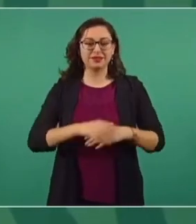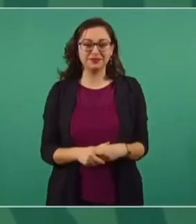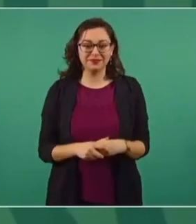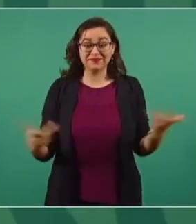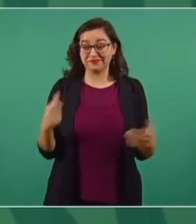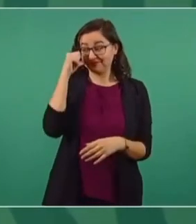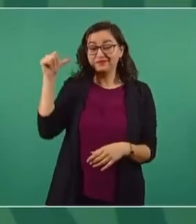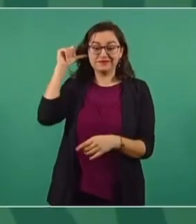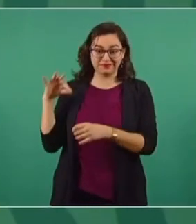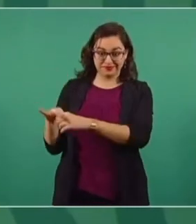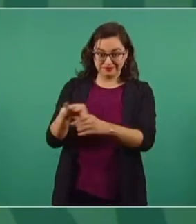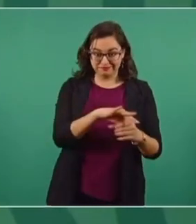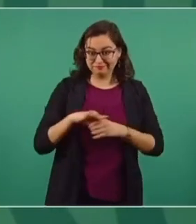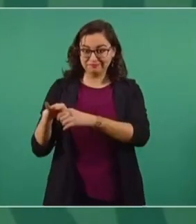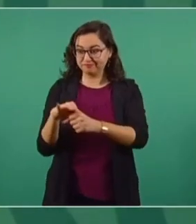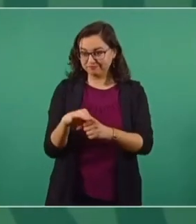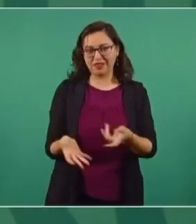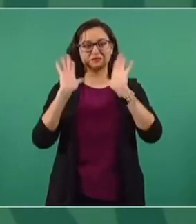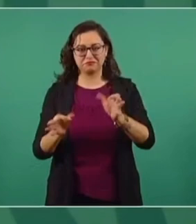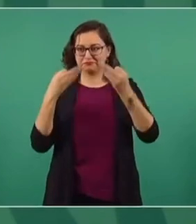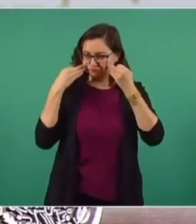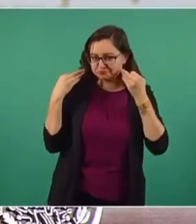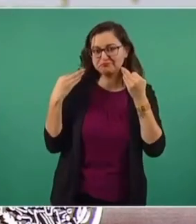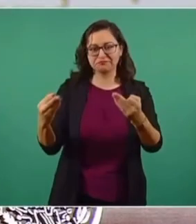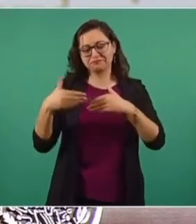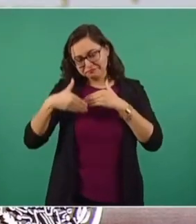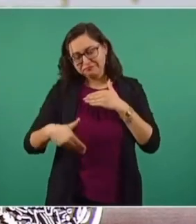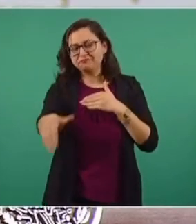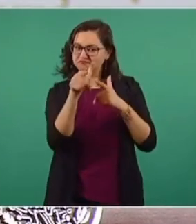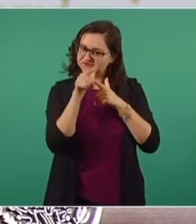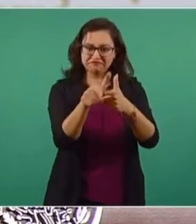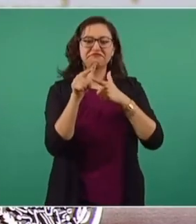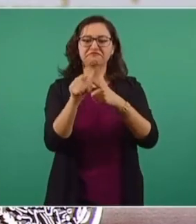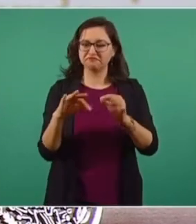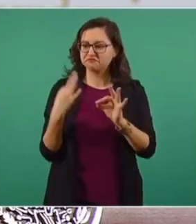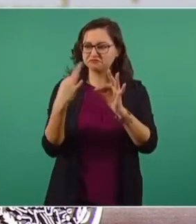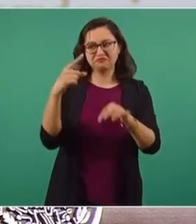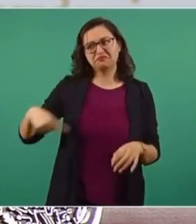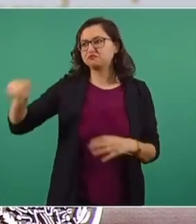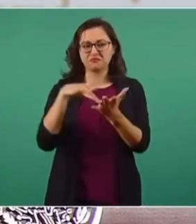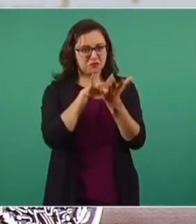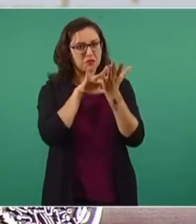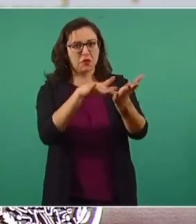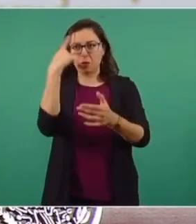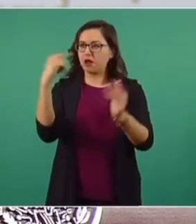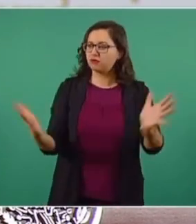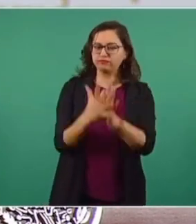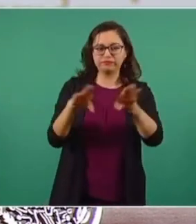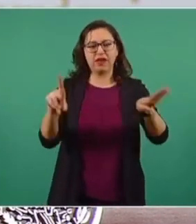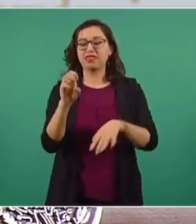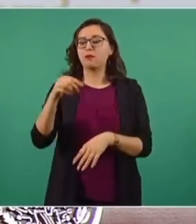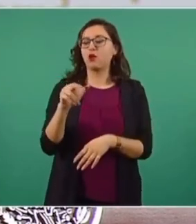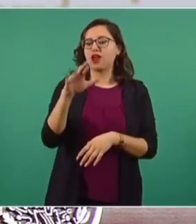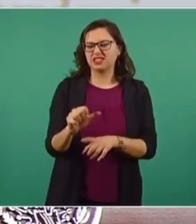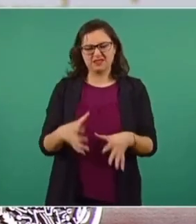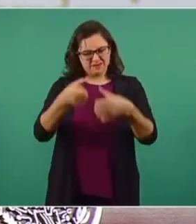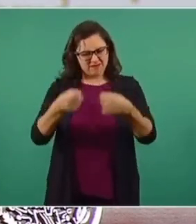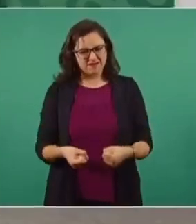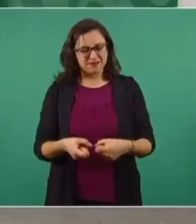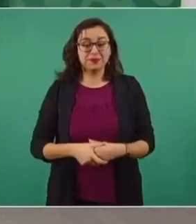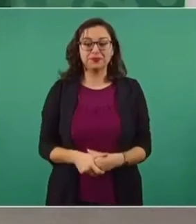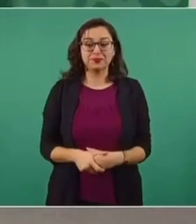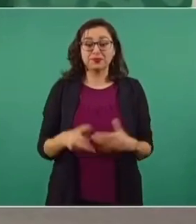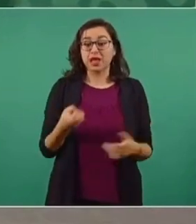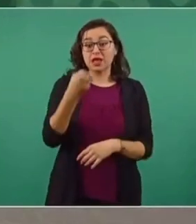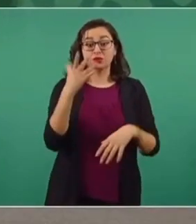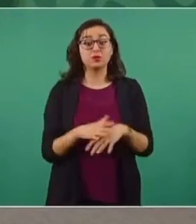Se reafirmó el camino hacia la democracia. Eso es fundamental, el que se puedan